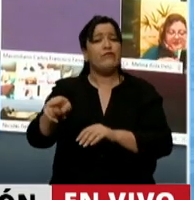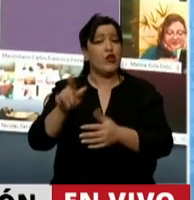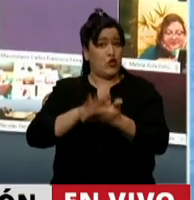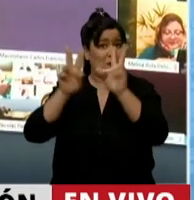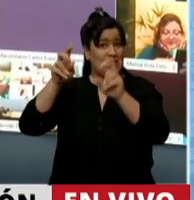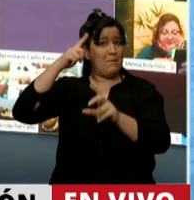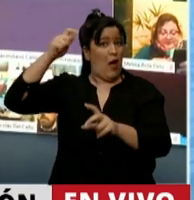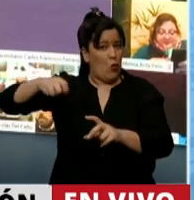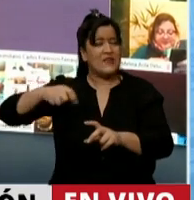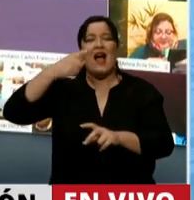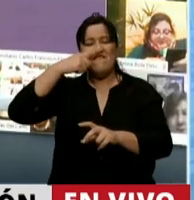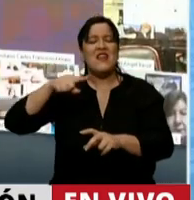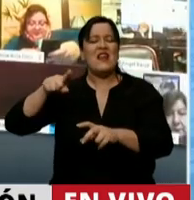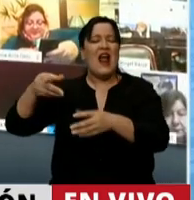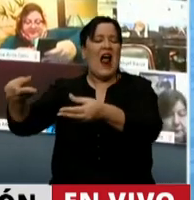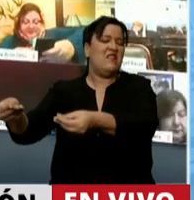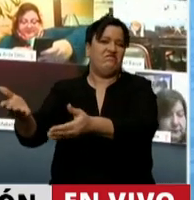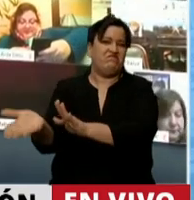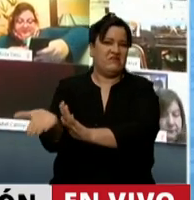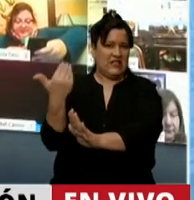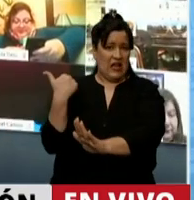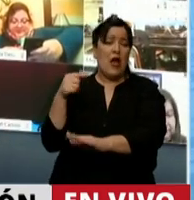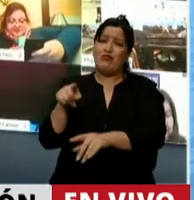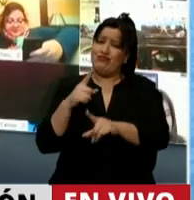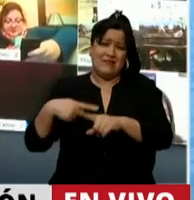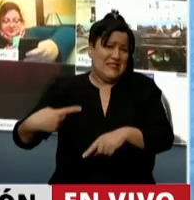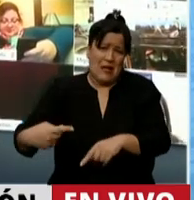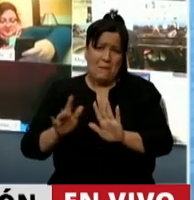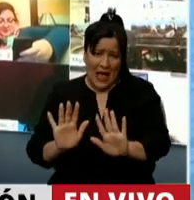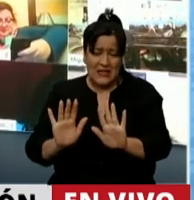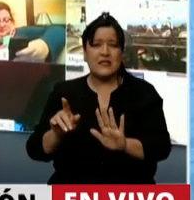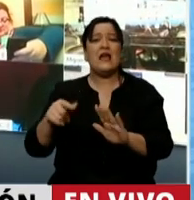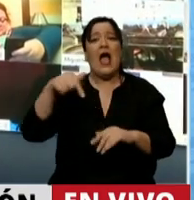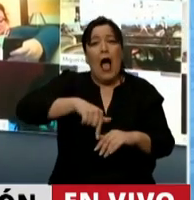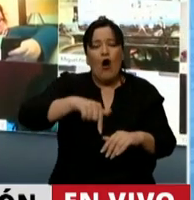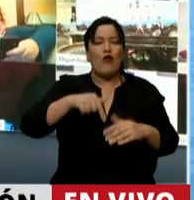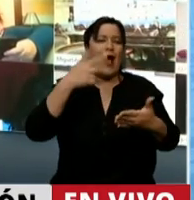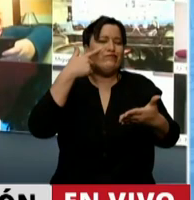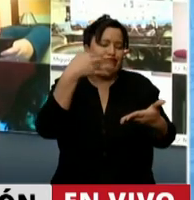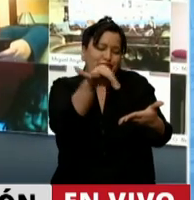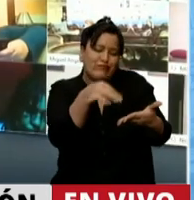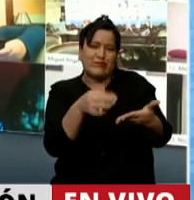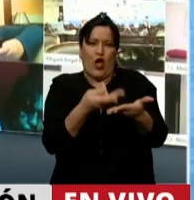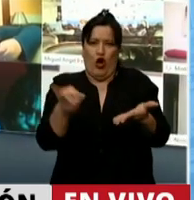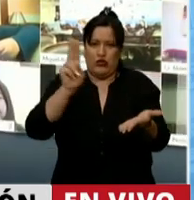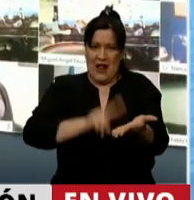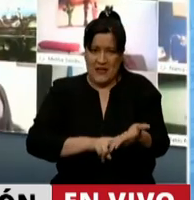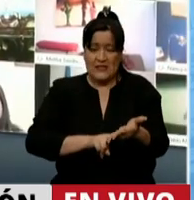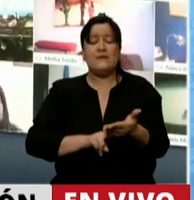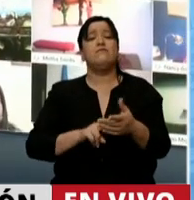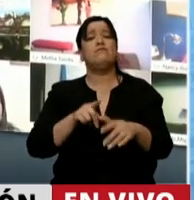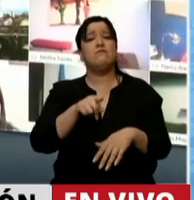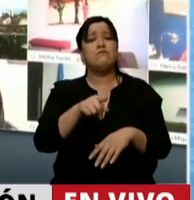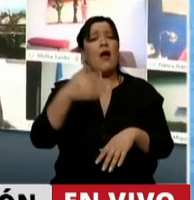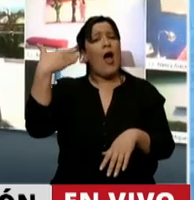fue retirarlo, esto es algo que es habitual, y lo que pasó es a revisión, todo esto. Esto se consultaba si esto